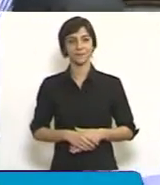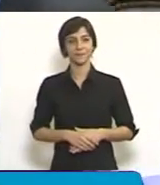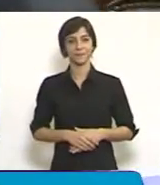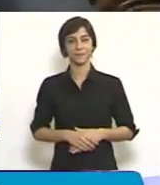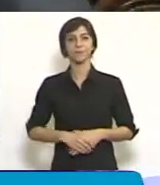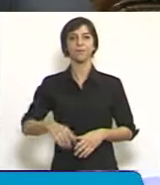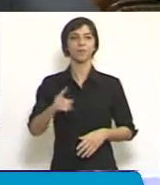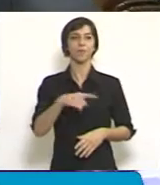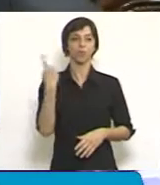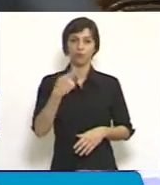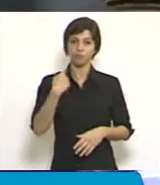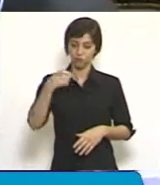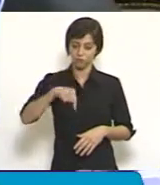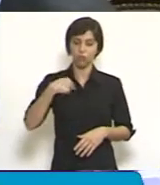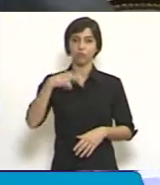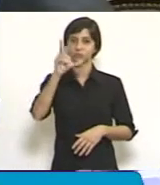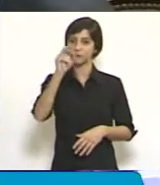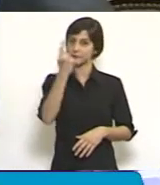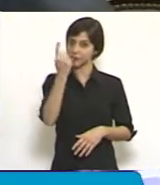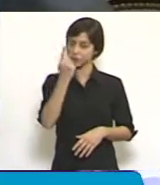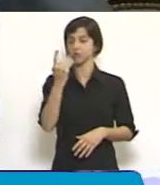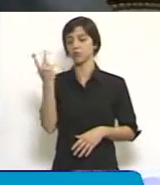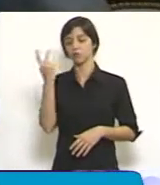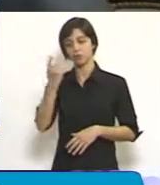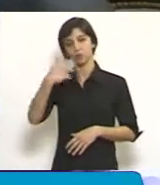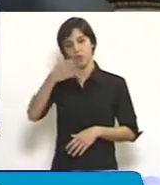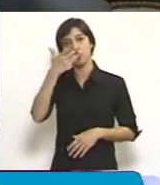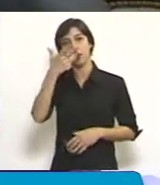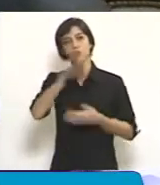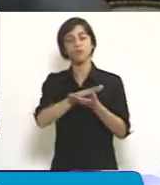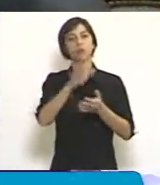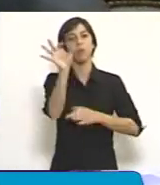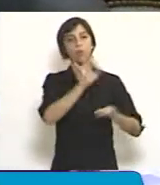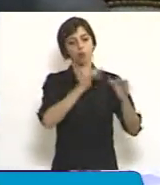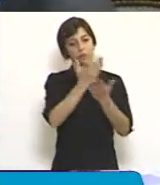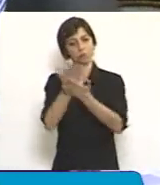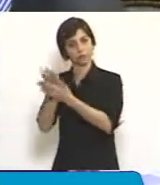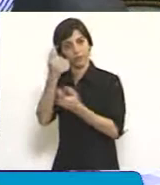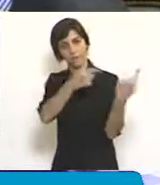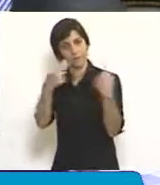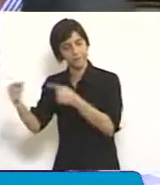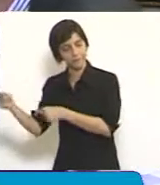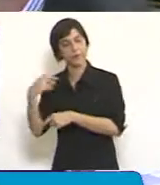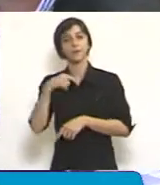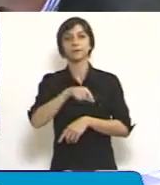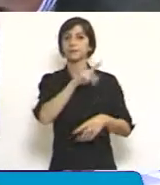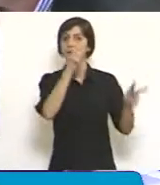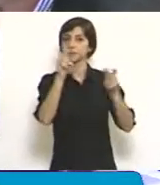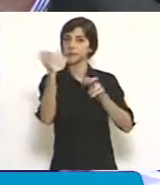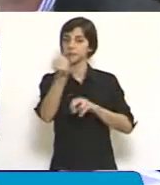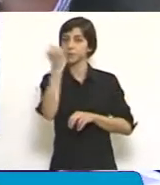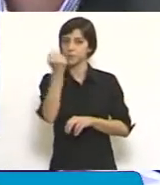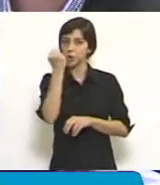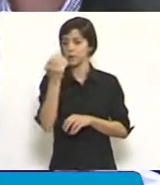Tenemos en estos 30 minutos que pronunciarnos sobre una serie de proyectos que hacen un tema muy importante, discutimos hace